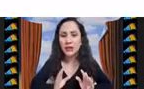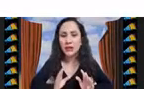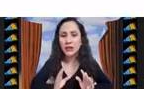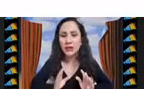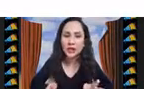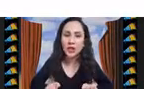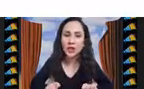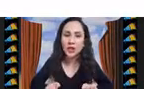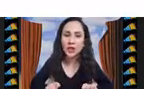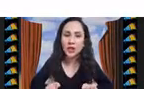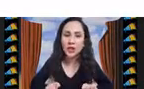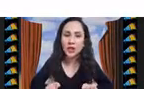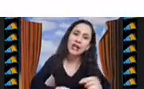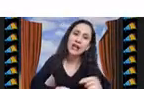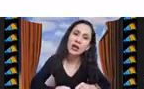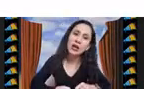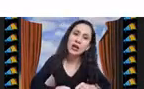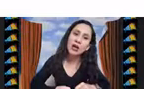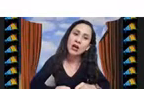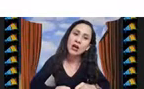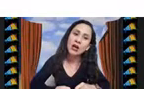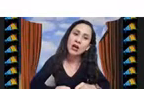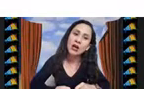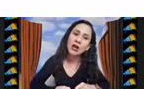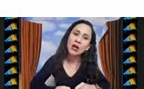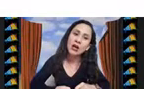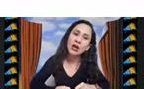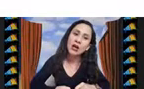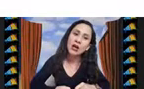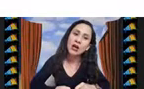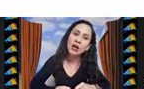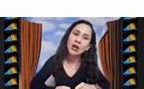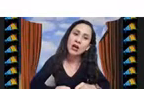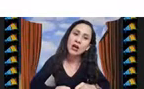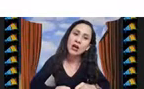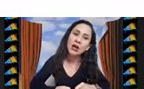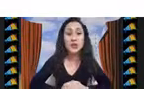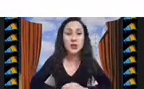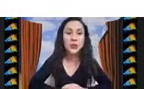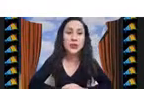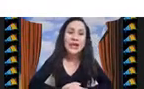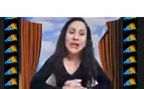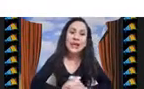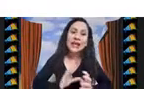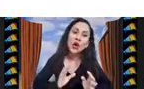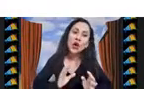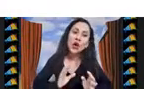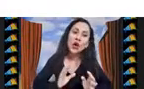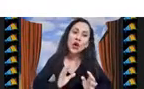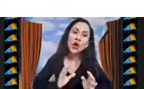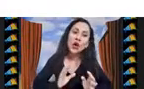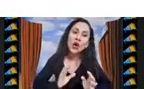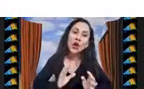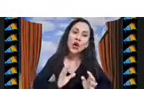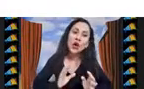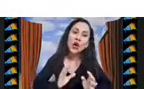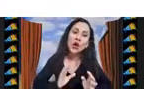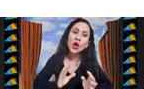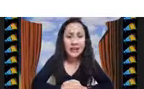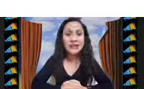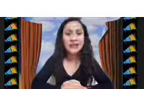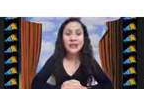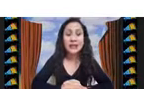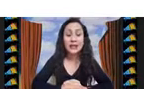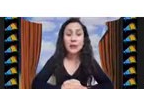problema, ¿no? N objetos, y luego para cada objeto voy a saber cuál es su peso y cuál es su beneficio. Y lo que quiero encontrar